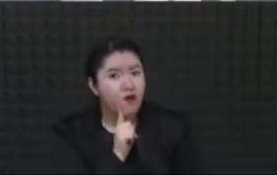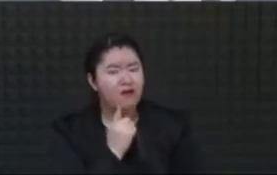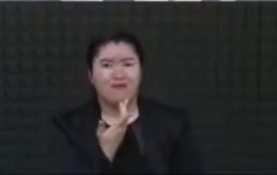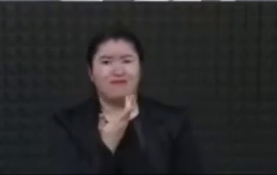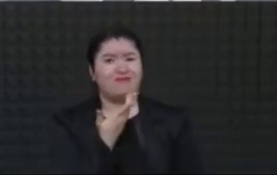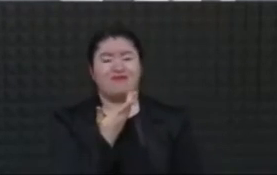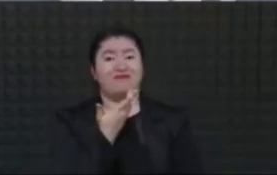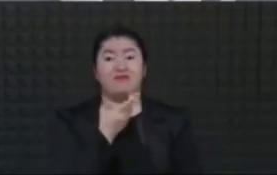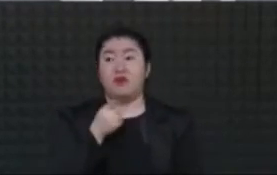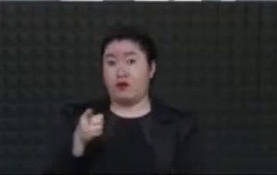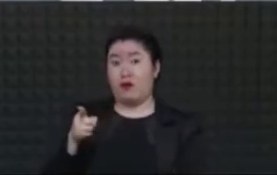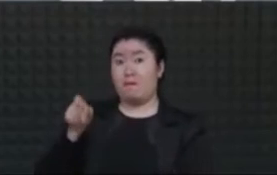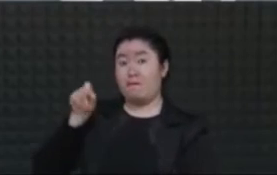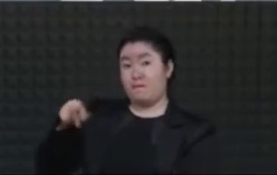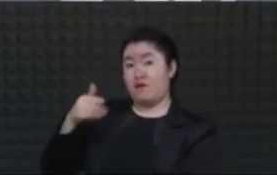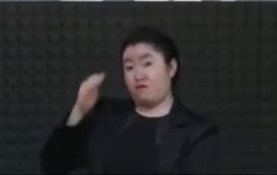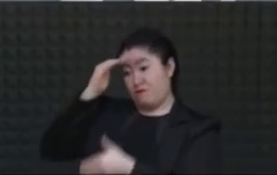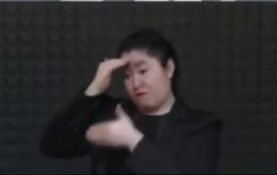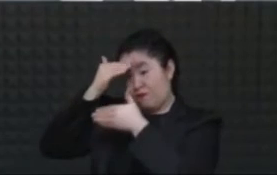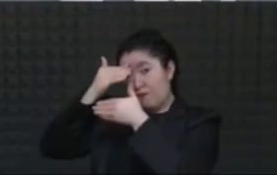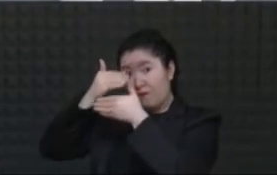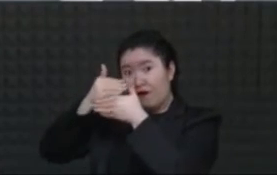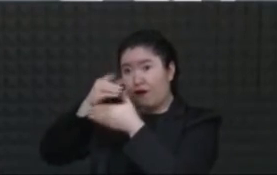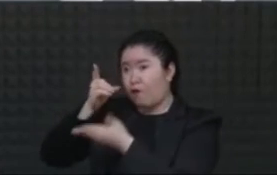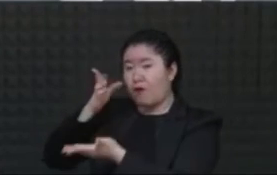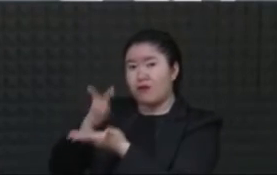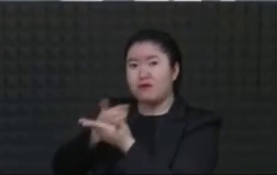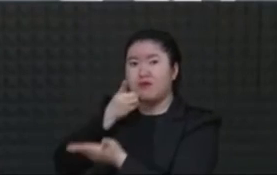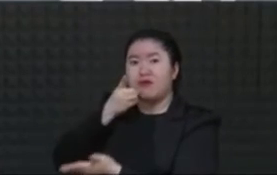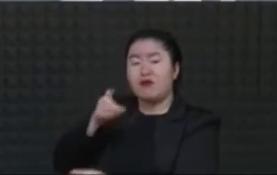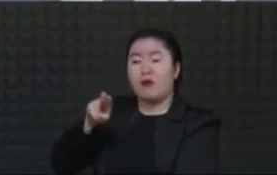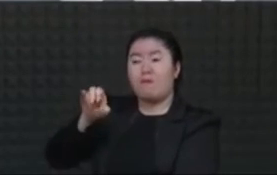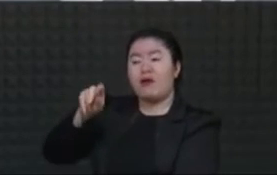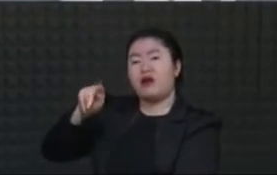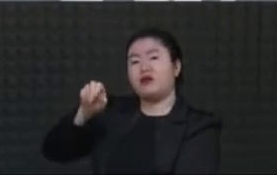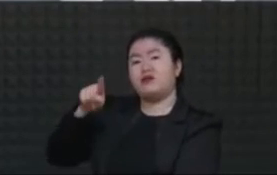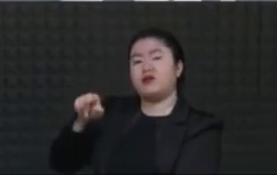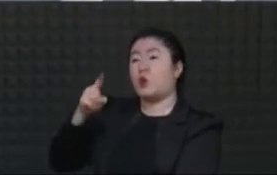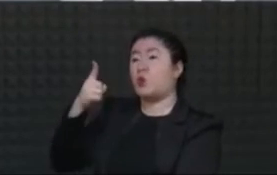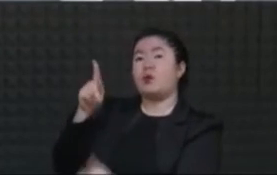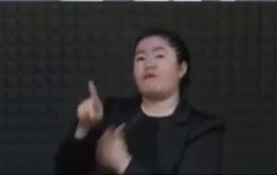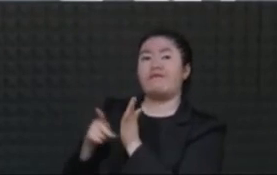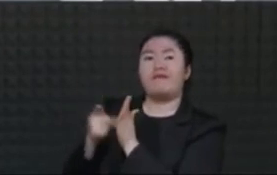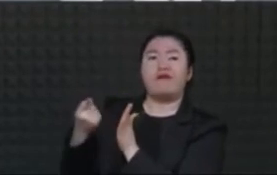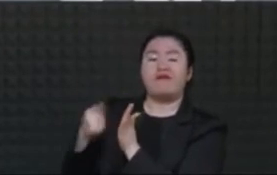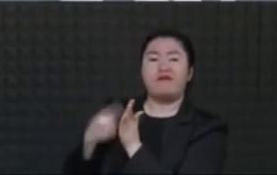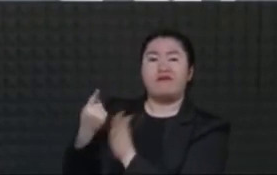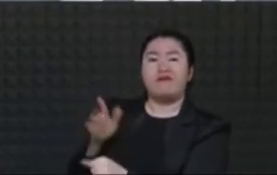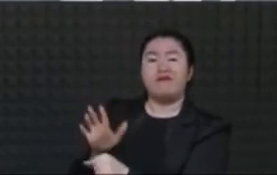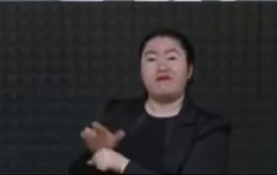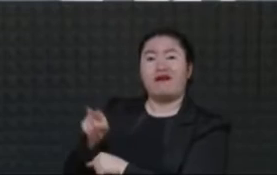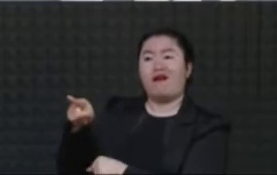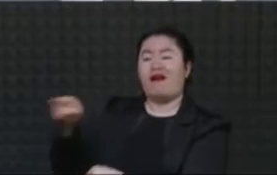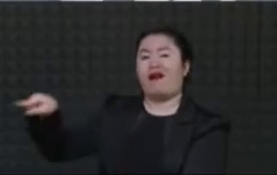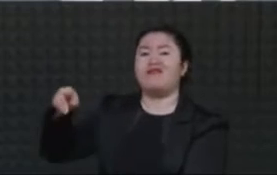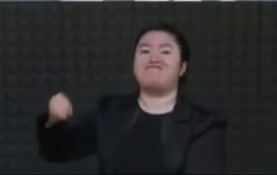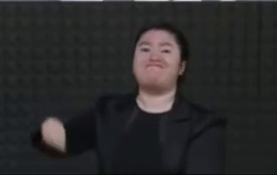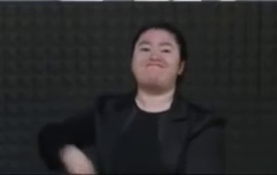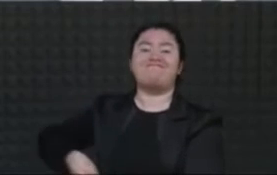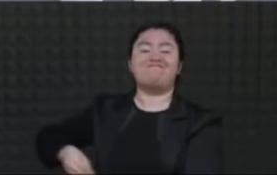se refirió una sola vez a la Malintzin y fue para echarle la culpa de la masacre de Cholula.